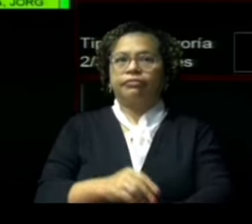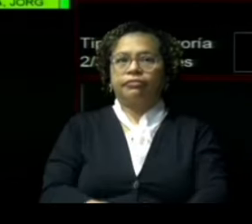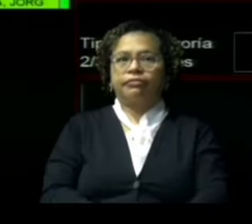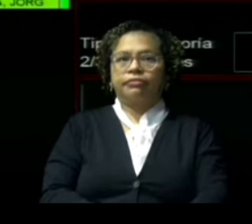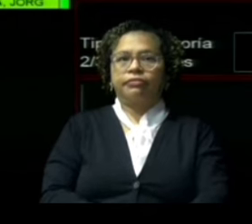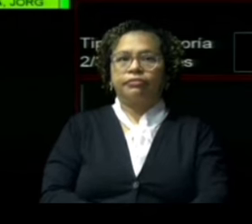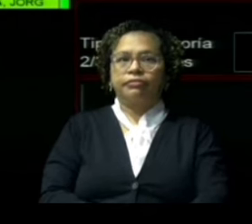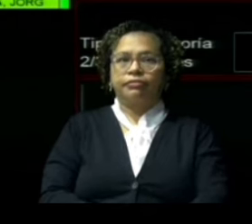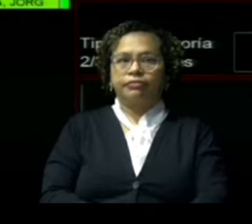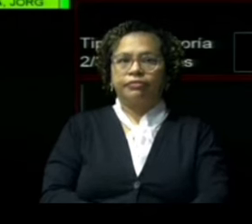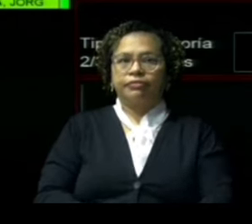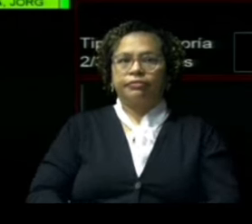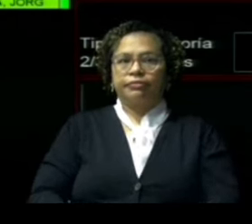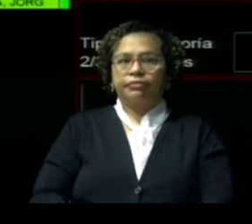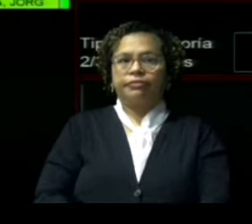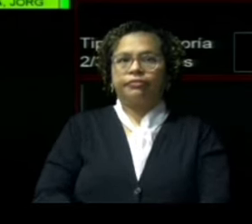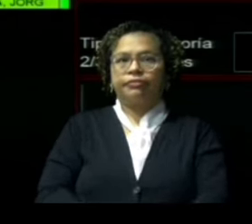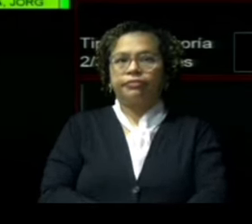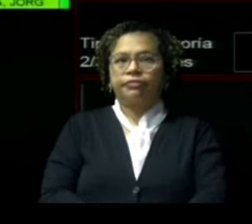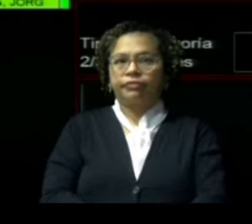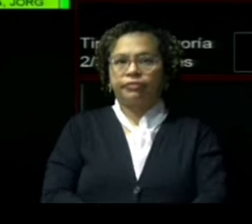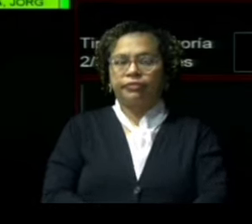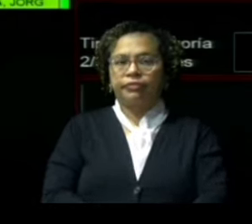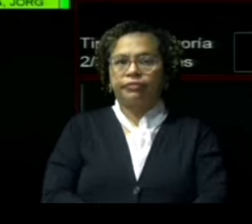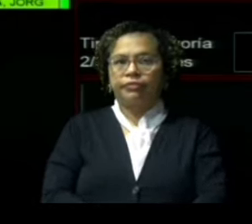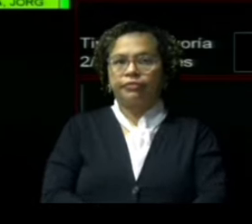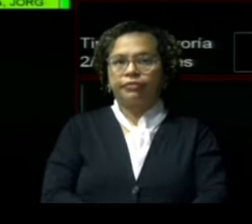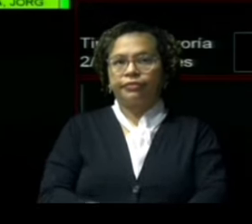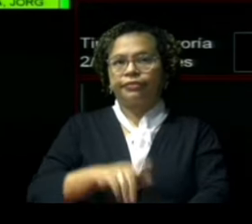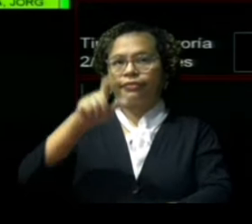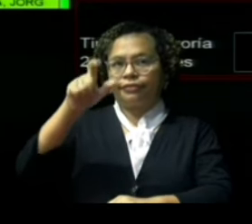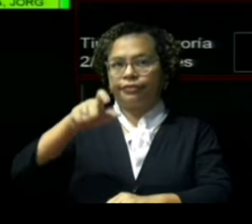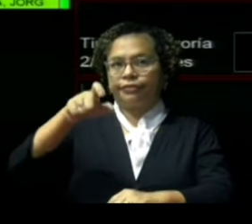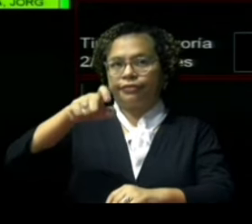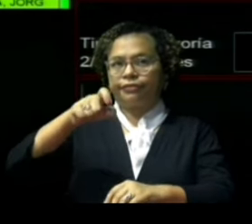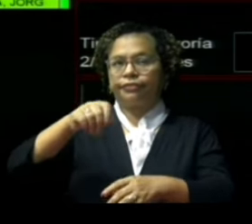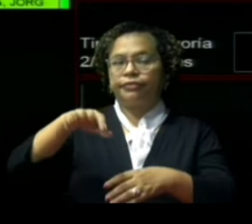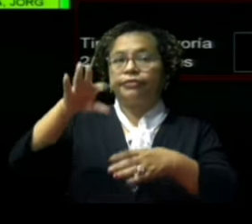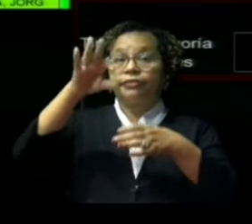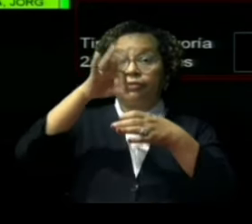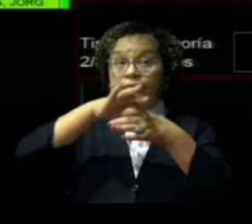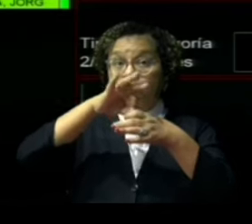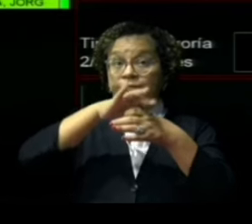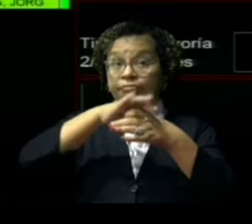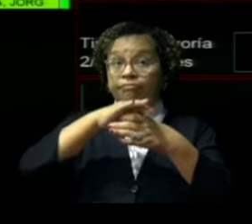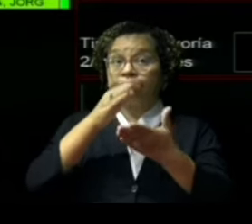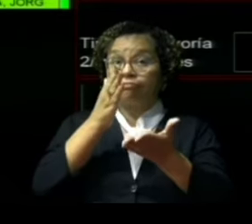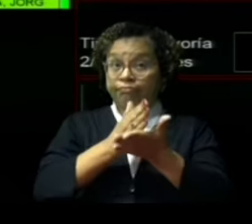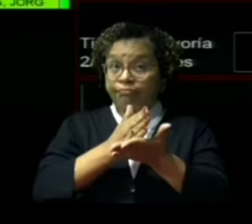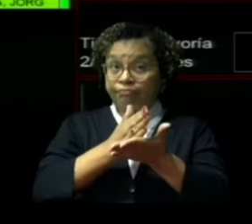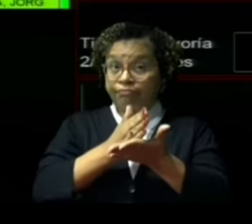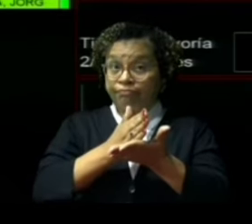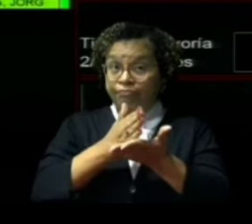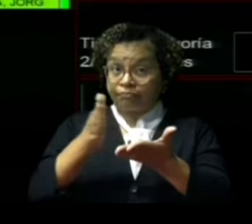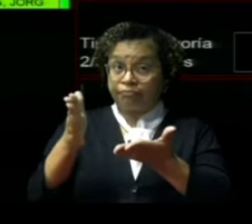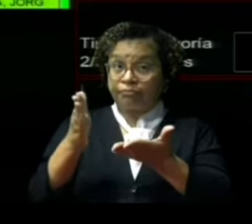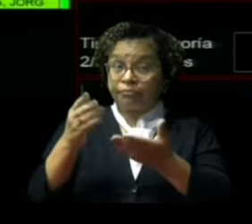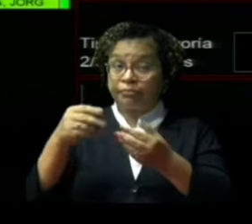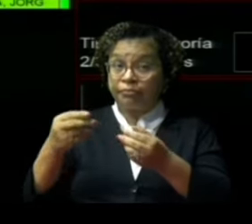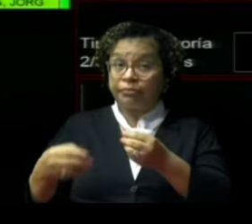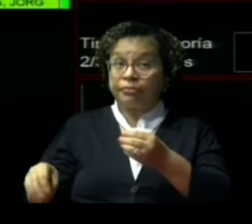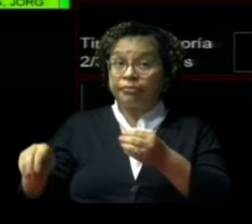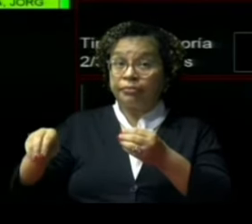127 votos. Como no está una gran parte de la oposición, con